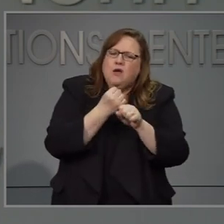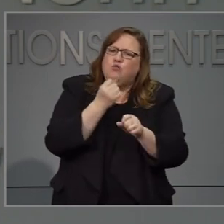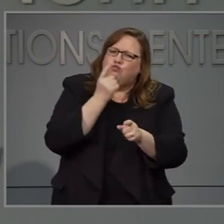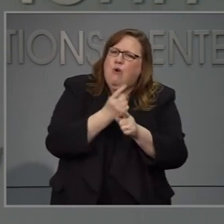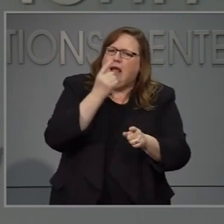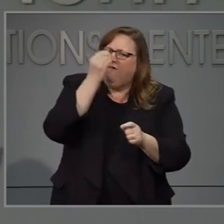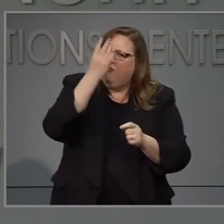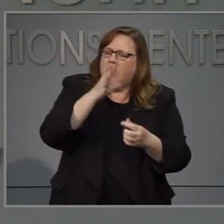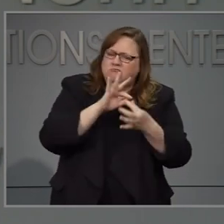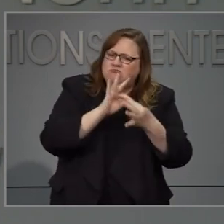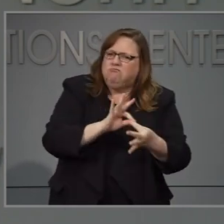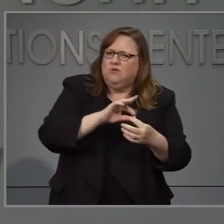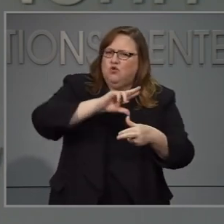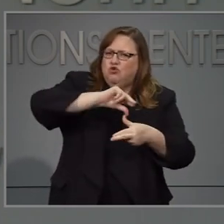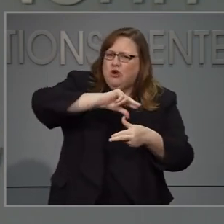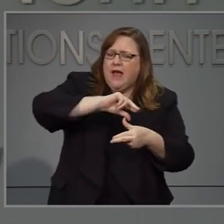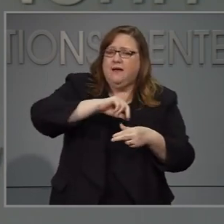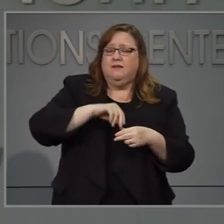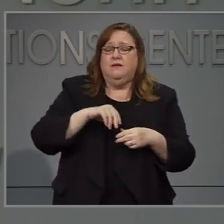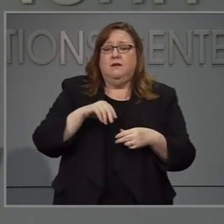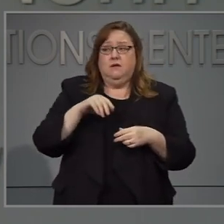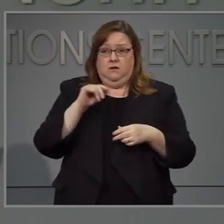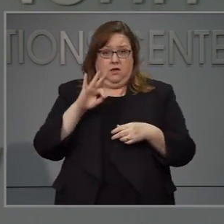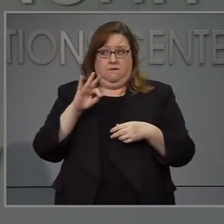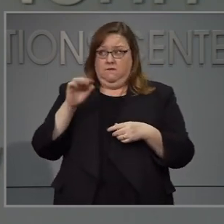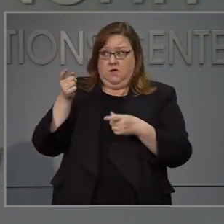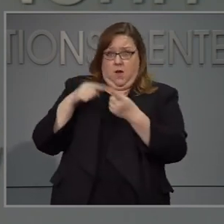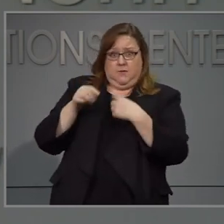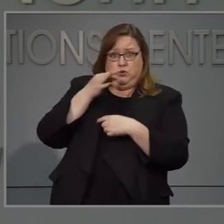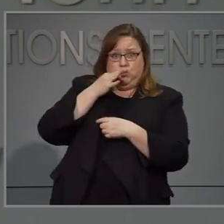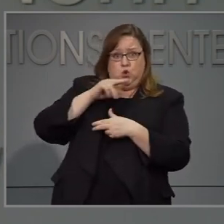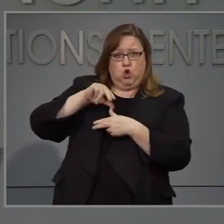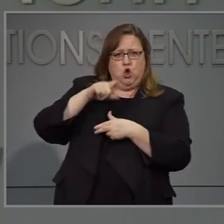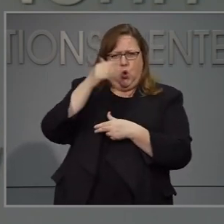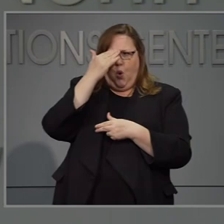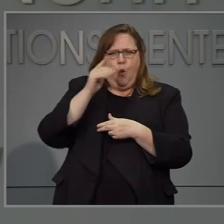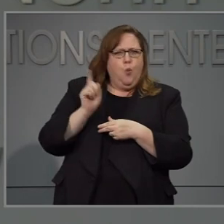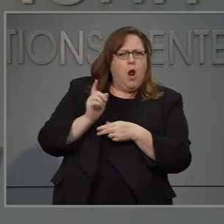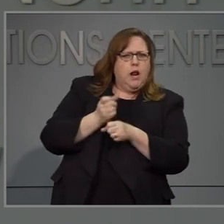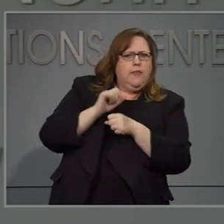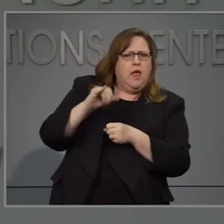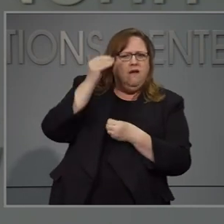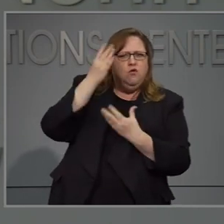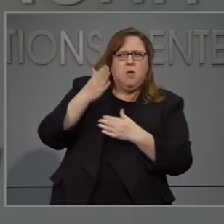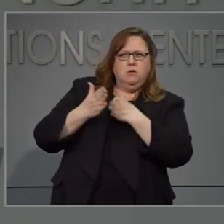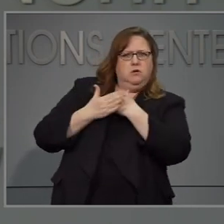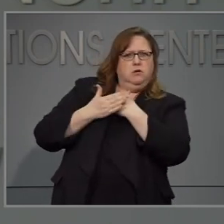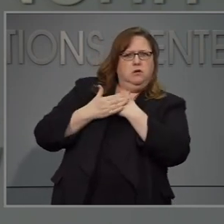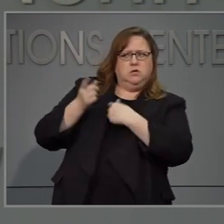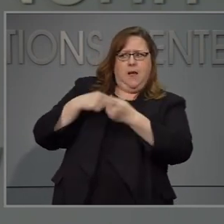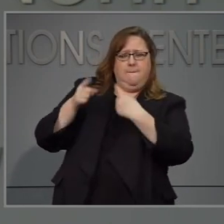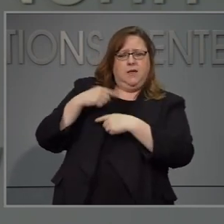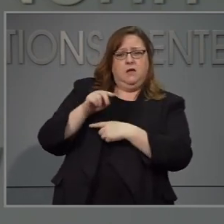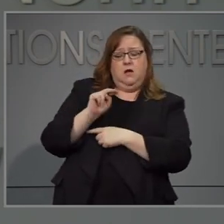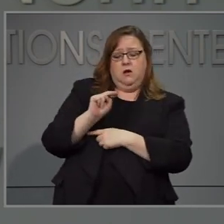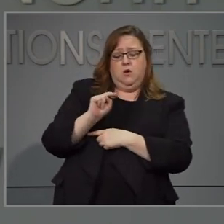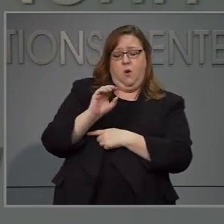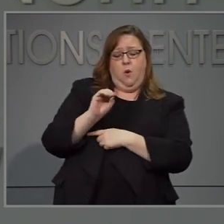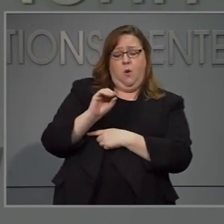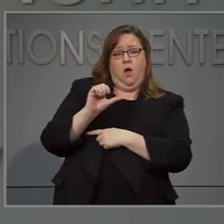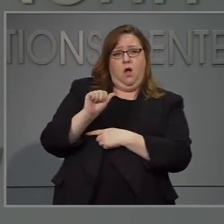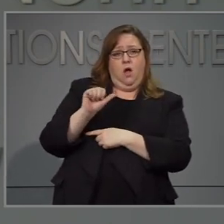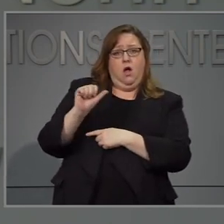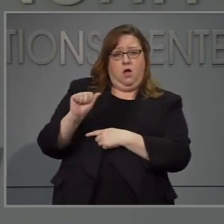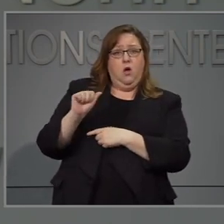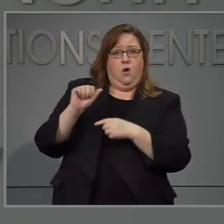reciba la información de fuentes confiables y también que yo sé que la